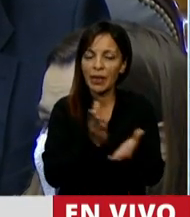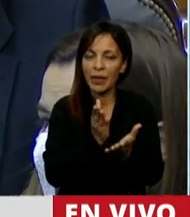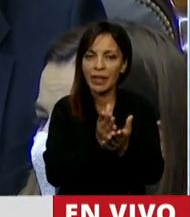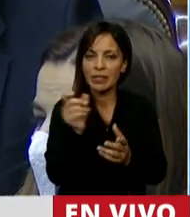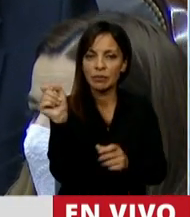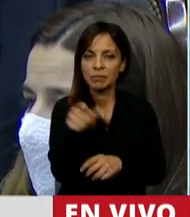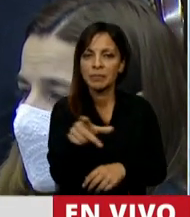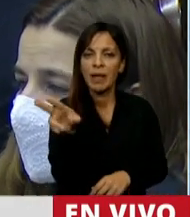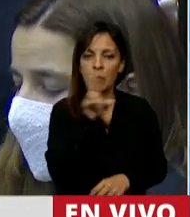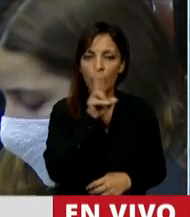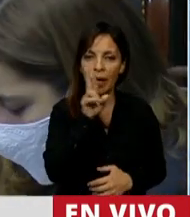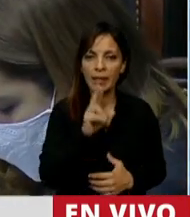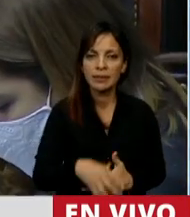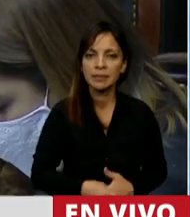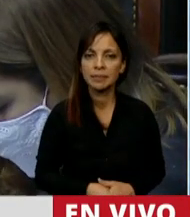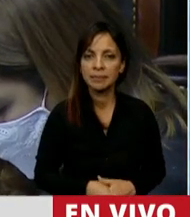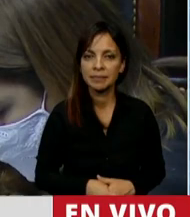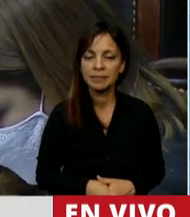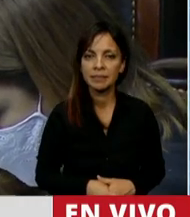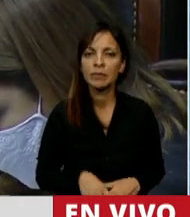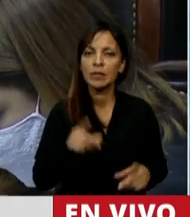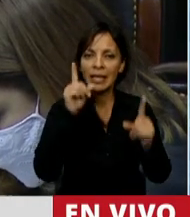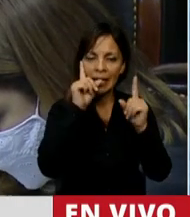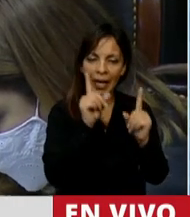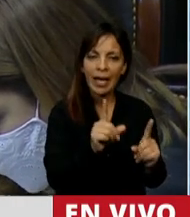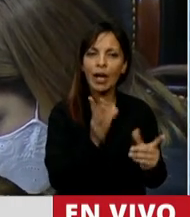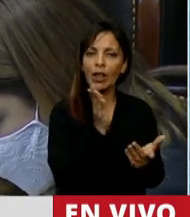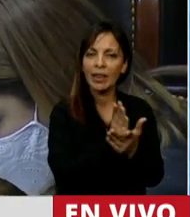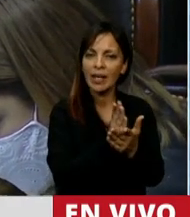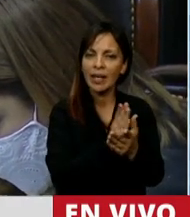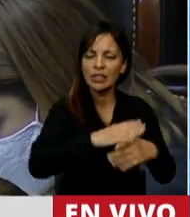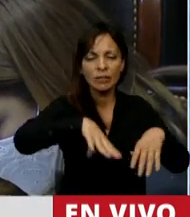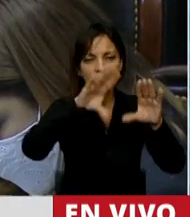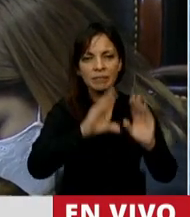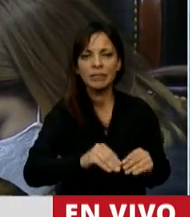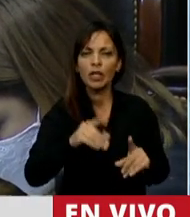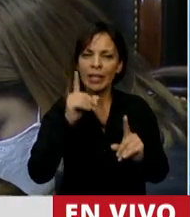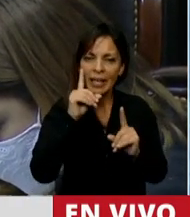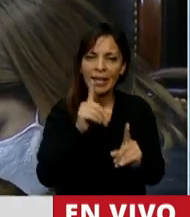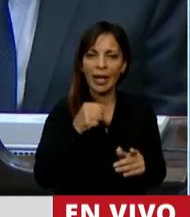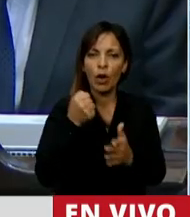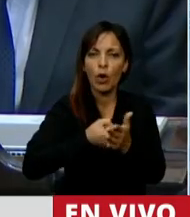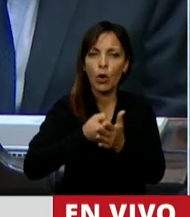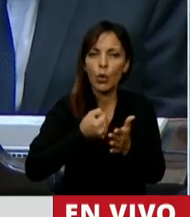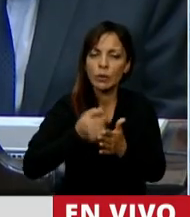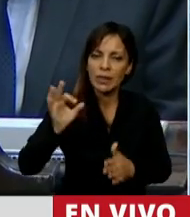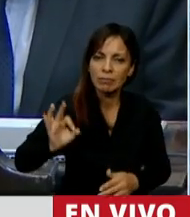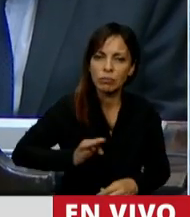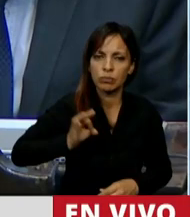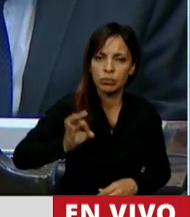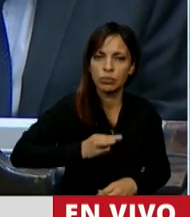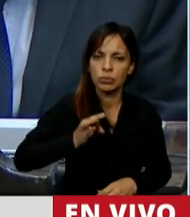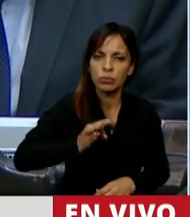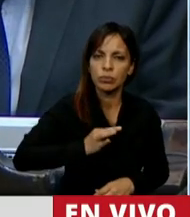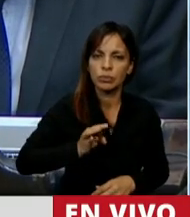mujeres. Creo en los derechos, creo en toda la lucha que se hicieron durante años, en muchas mujeres.